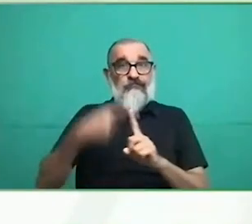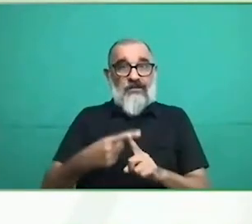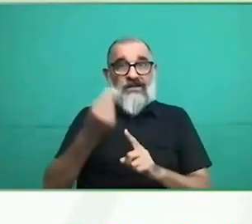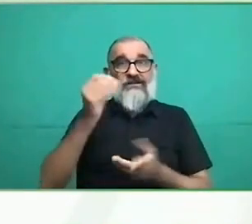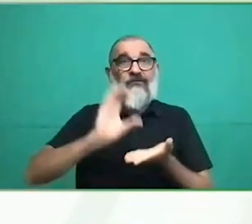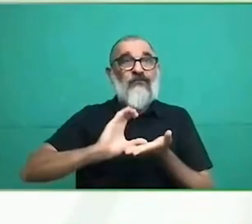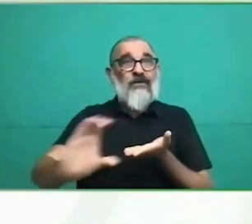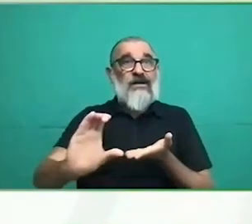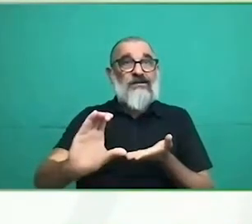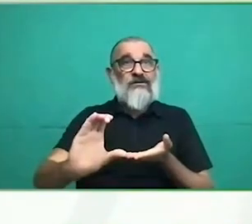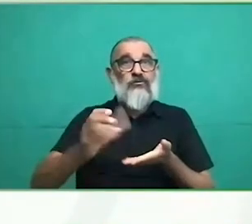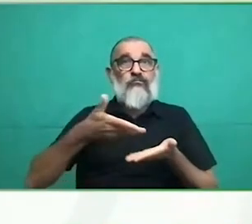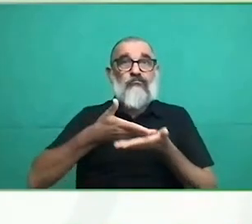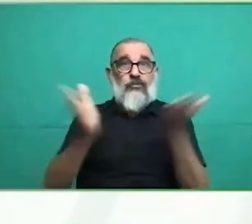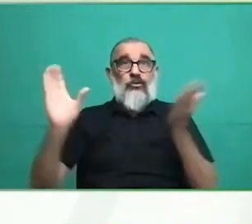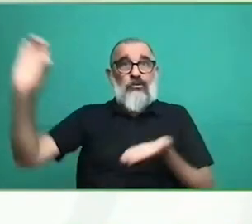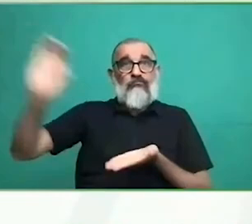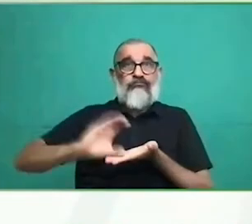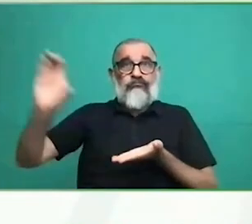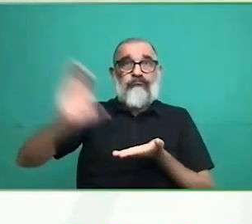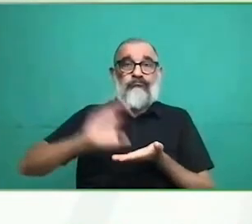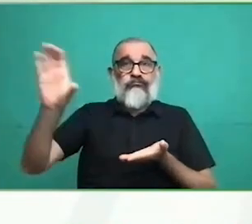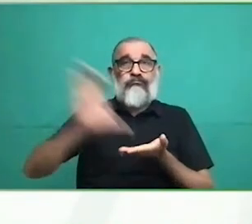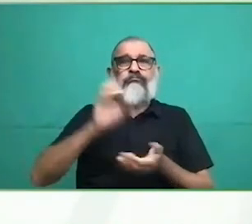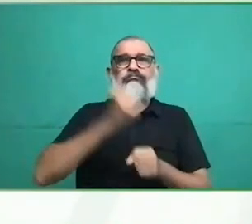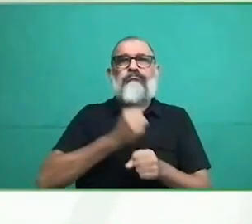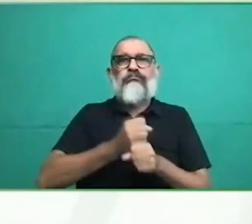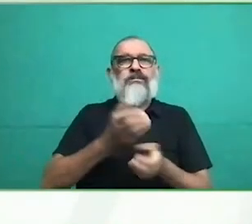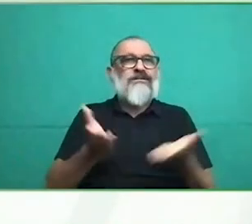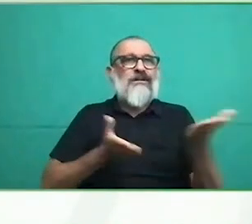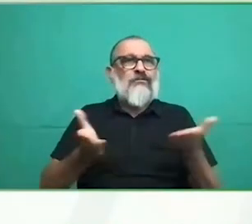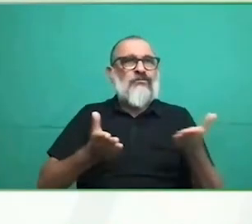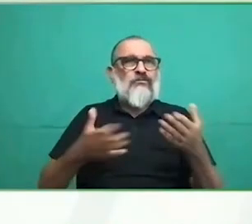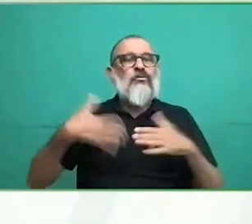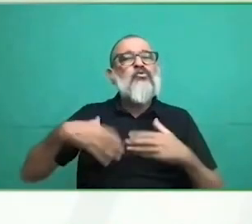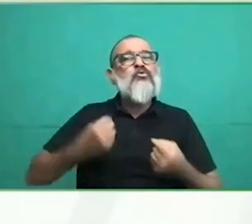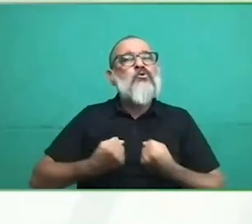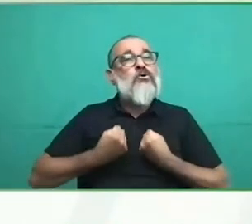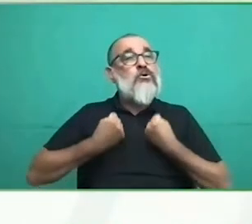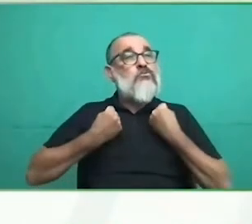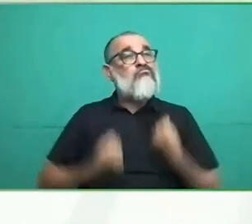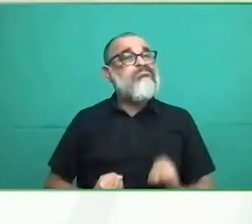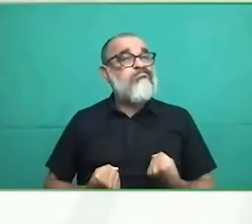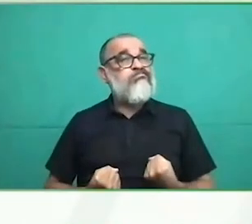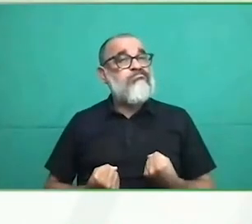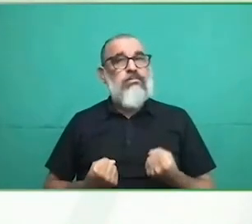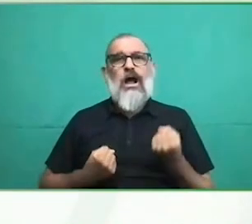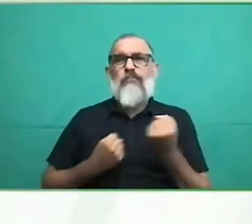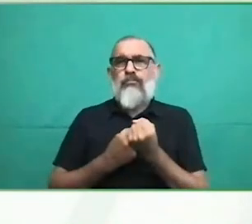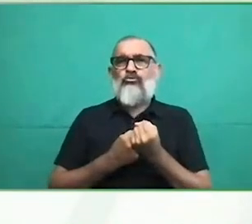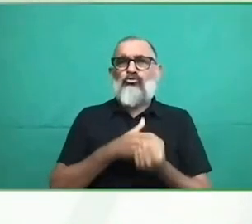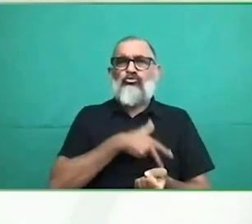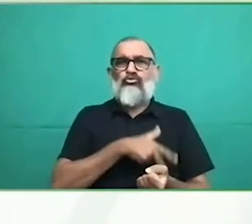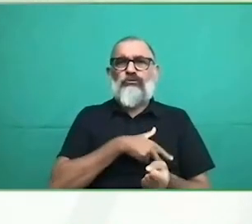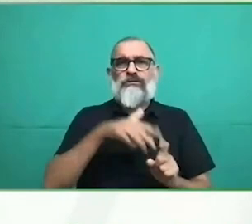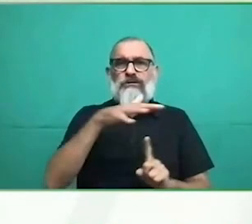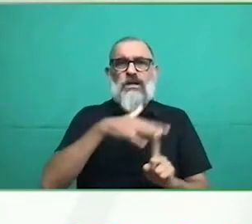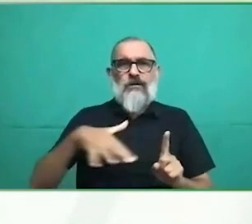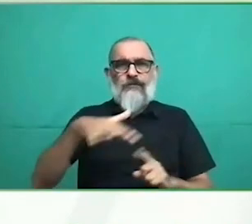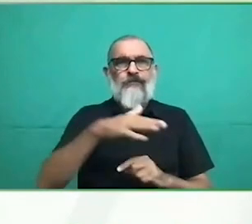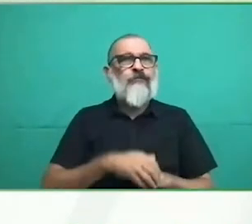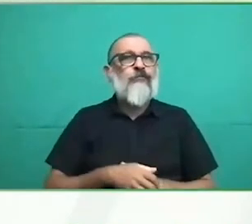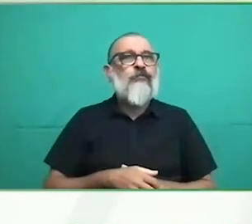de apoyo con cualquier persona, de cualquier tipo de discapacidad, por tanto, no estamos trabajando por diagnósticos, discapacidad